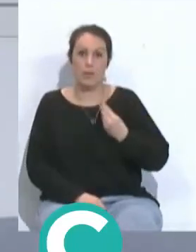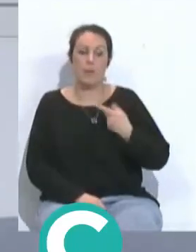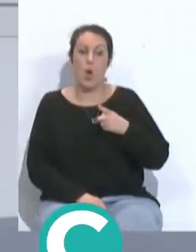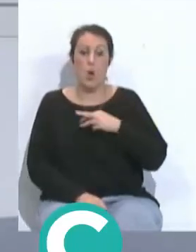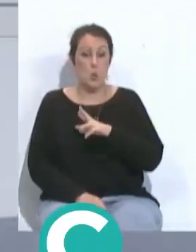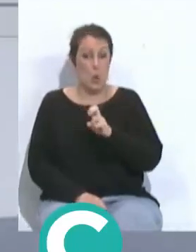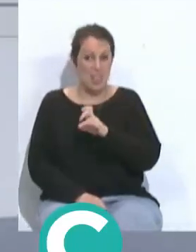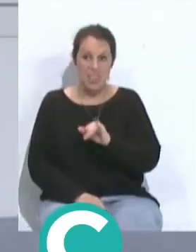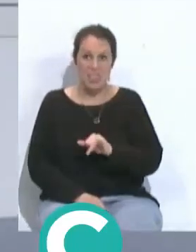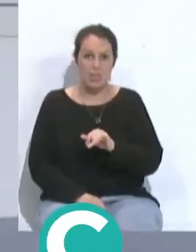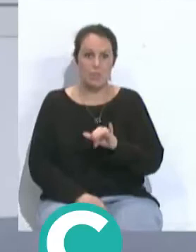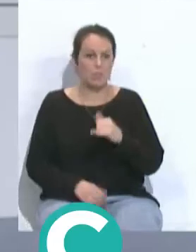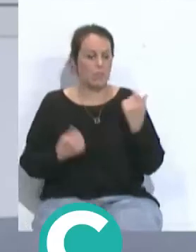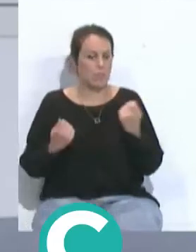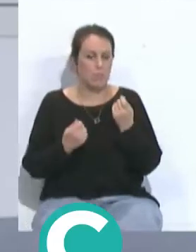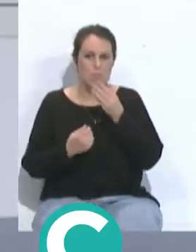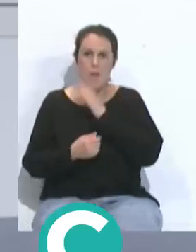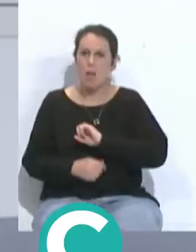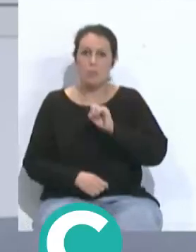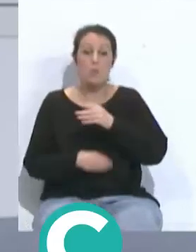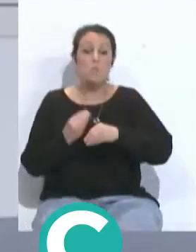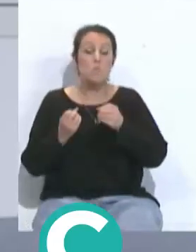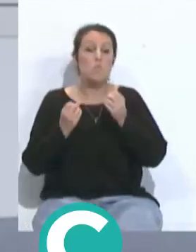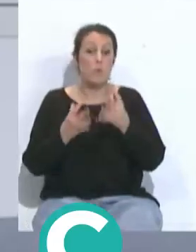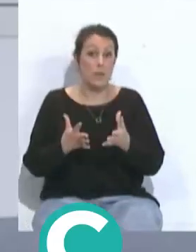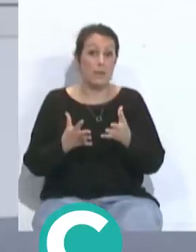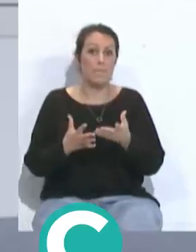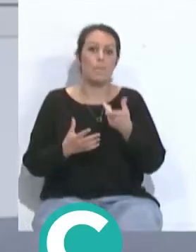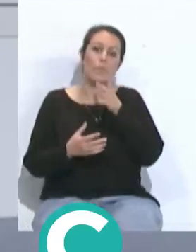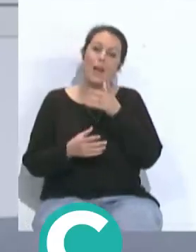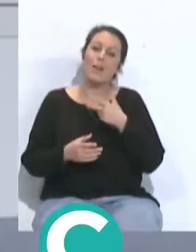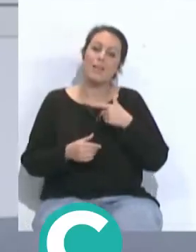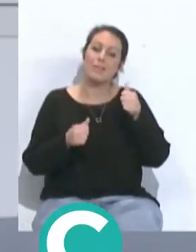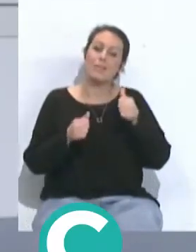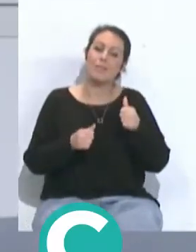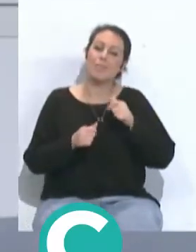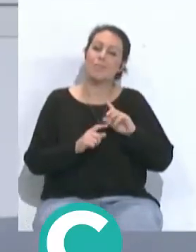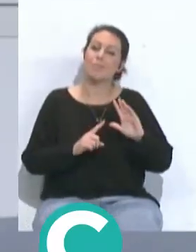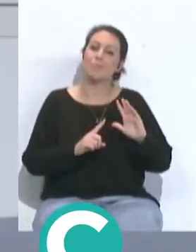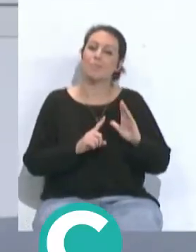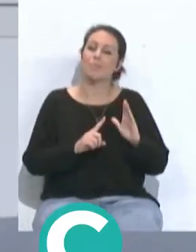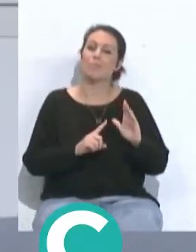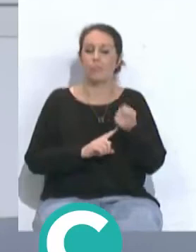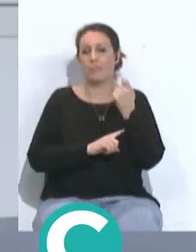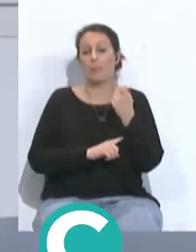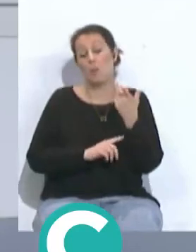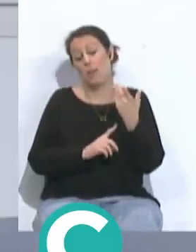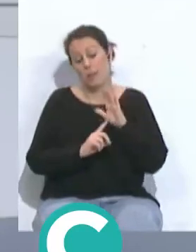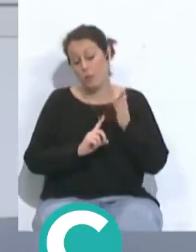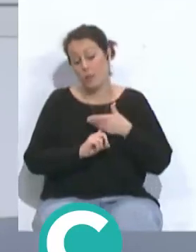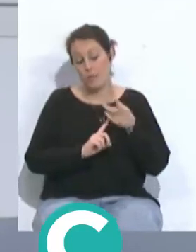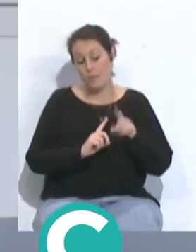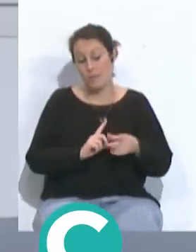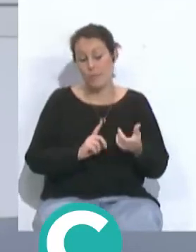Ruiz Díaz tuvo una campaña lo hizo también muy bien y ahora le ha ganado la titularidad bueno aparte de la lesión